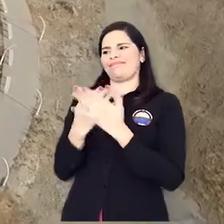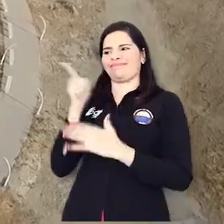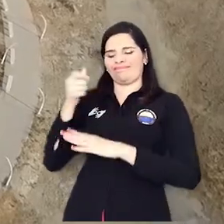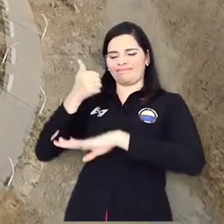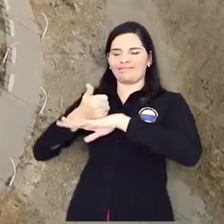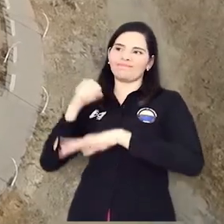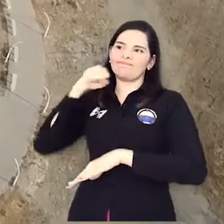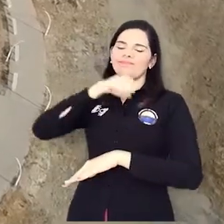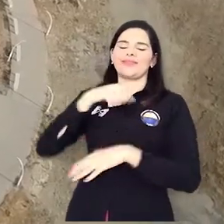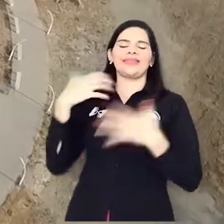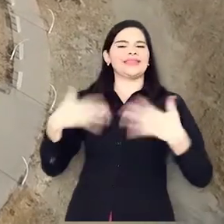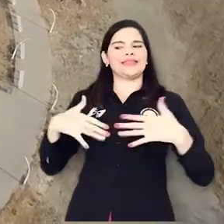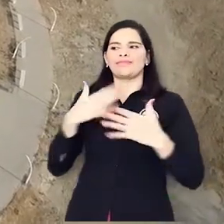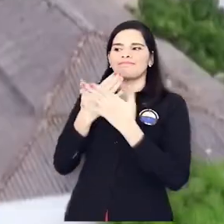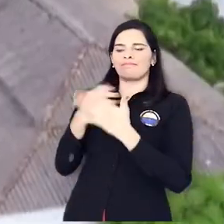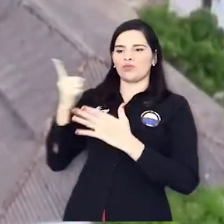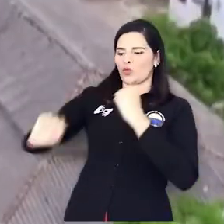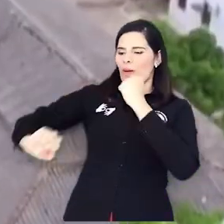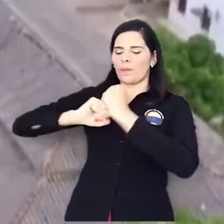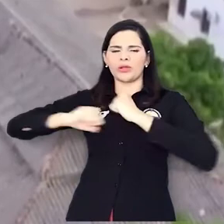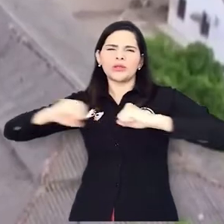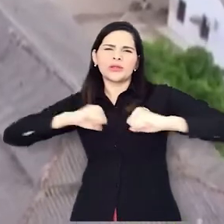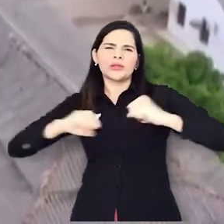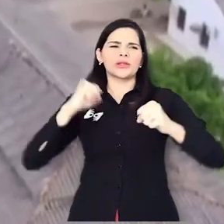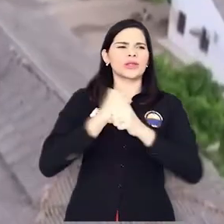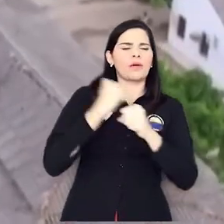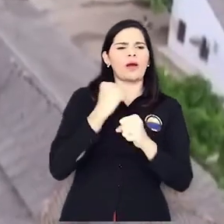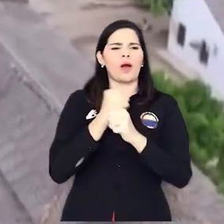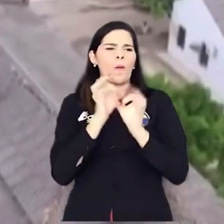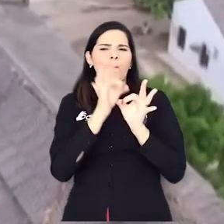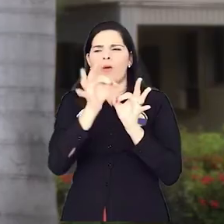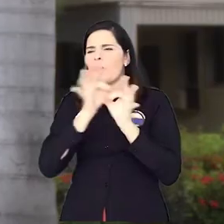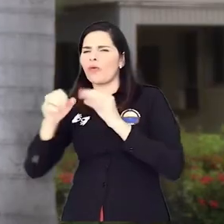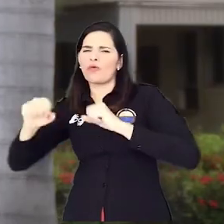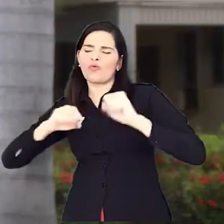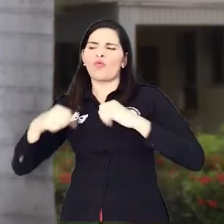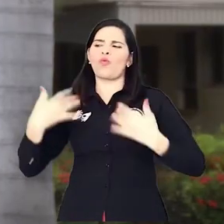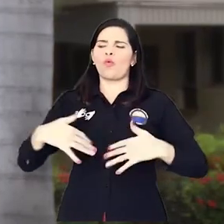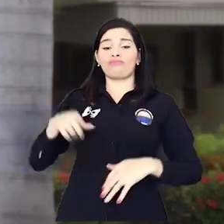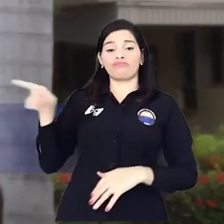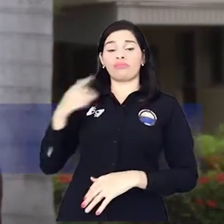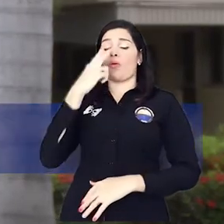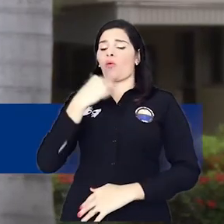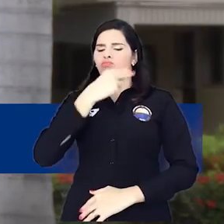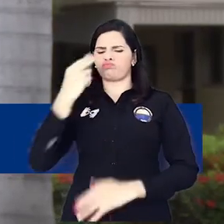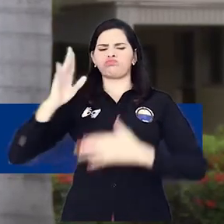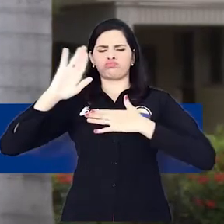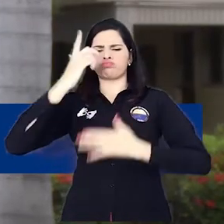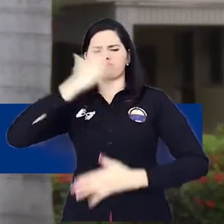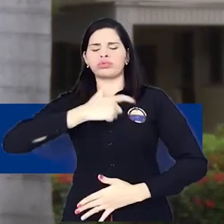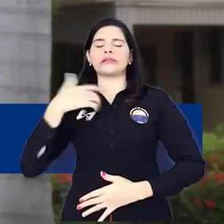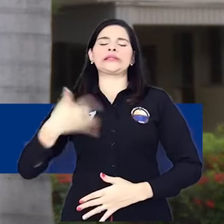Muchas gracias doctor Pablo Vera por ese interés de trabajar en conjunto por el desarrollo de las regiones. Se nota su